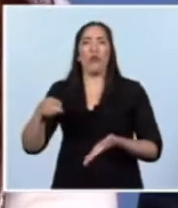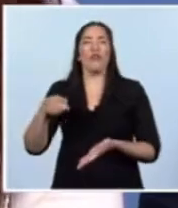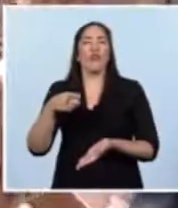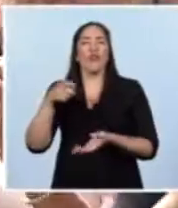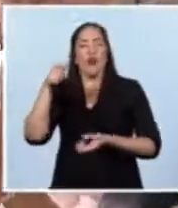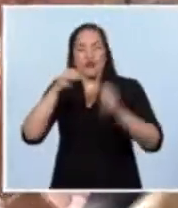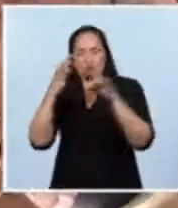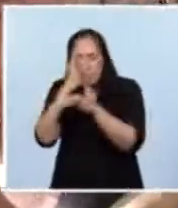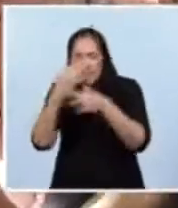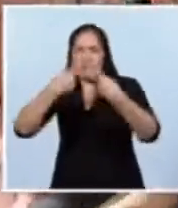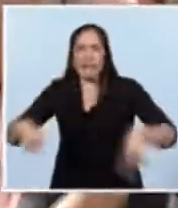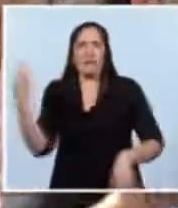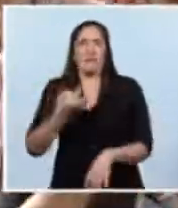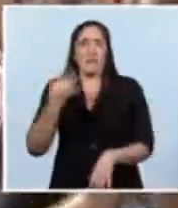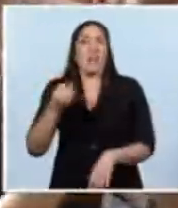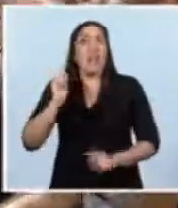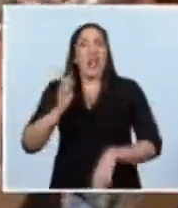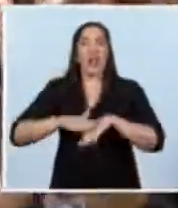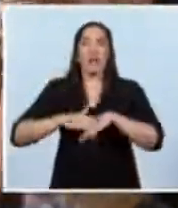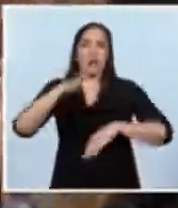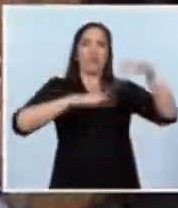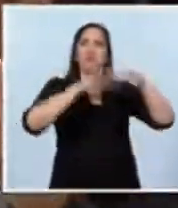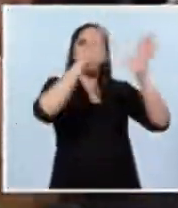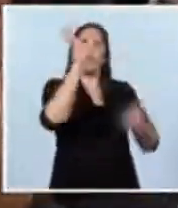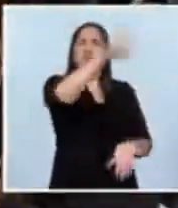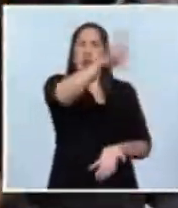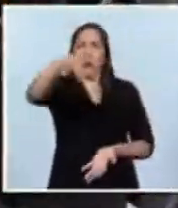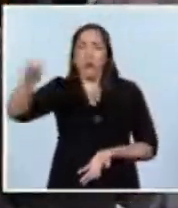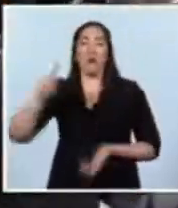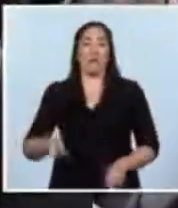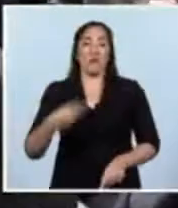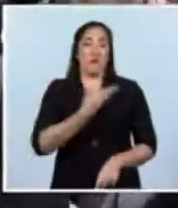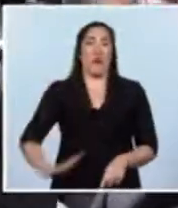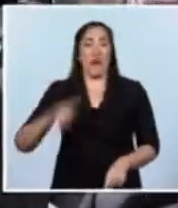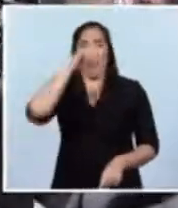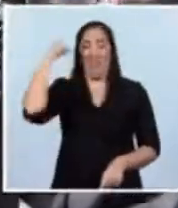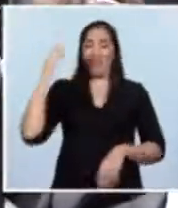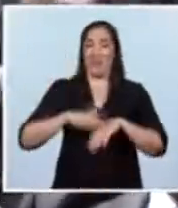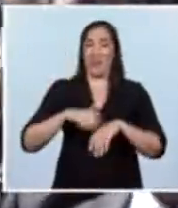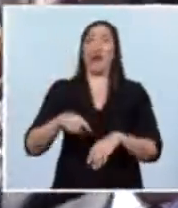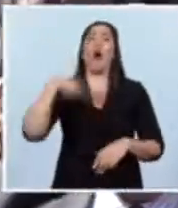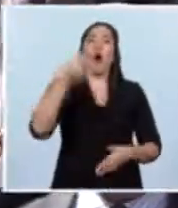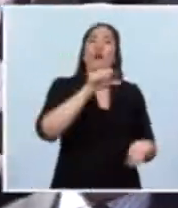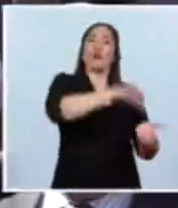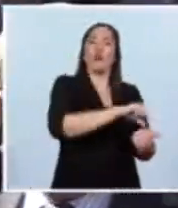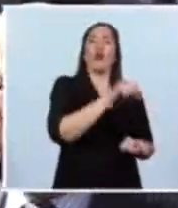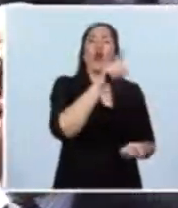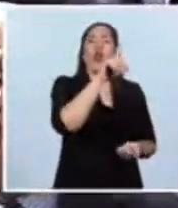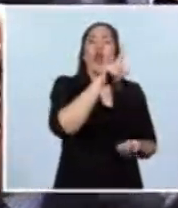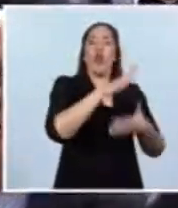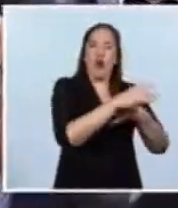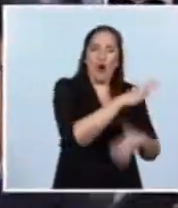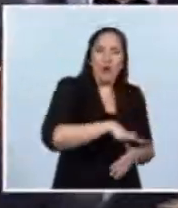Nacional. Buenos Aires, provincia de Buenos Aires, con sedes en Vicente López, Lomas de Zamora,